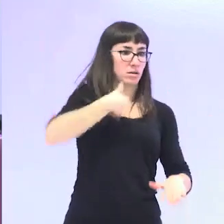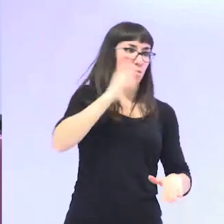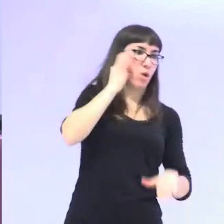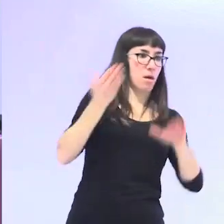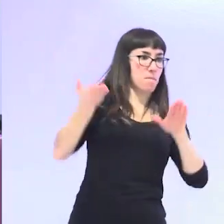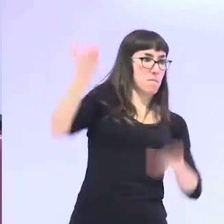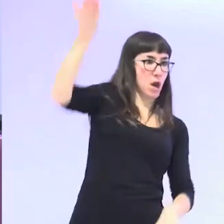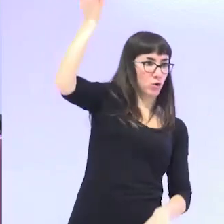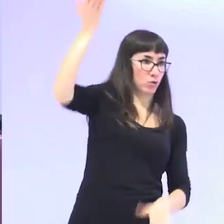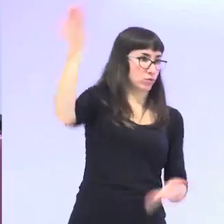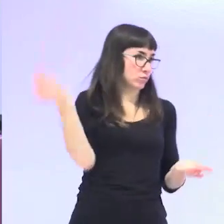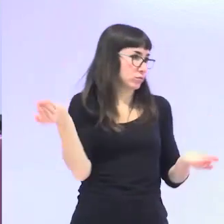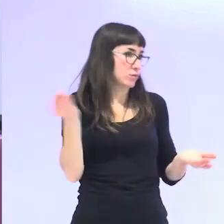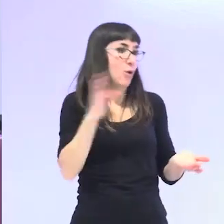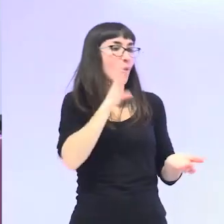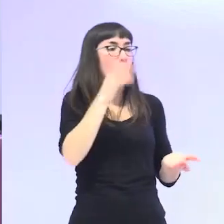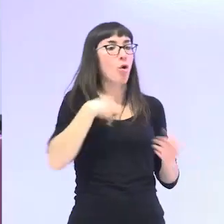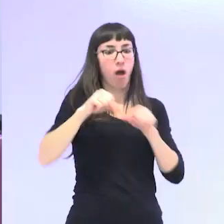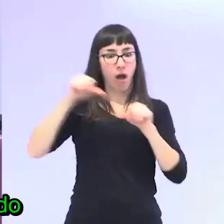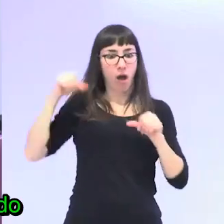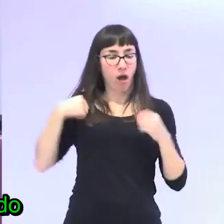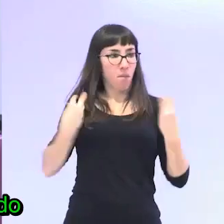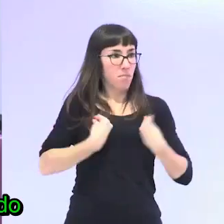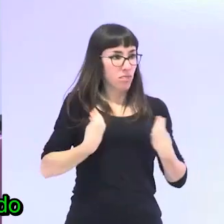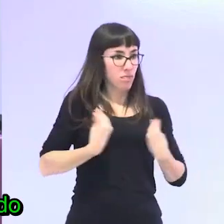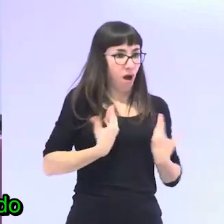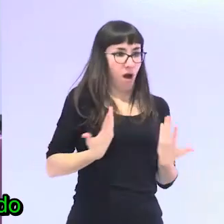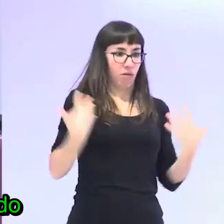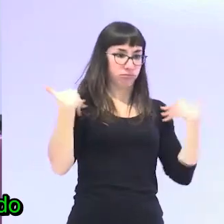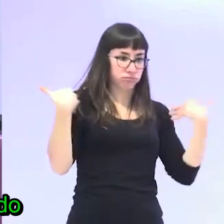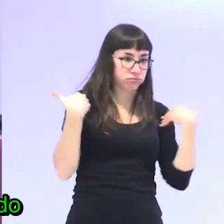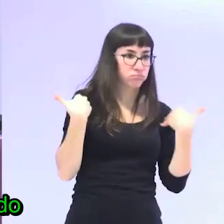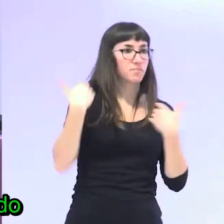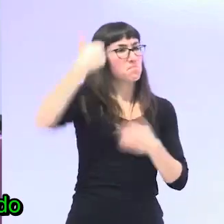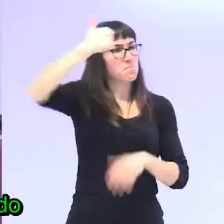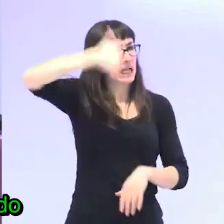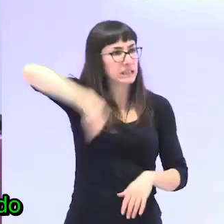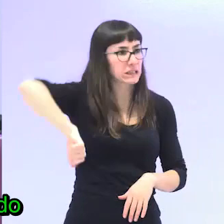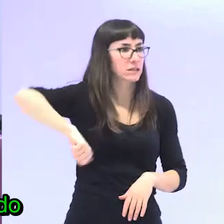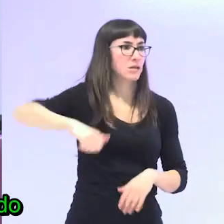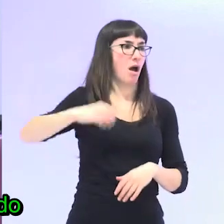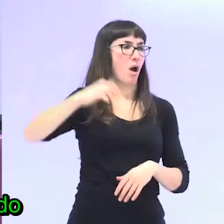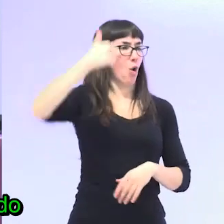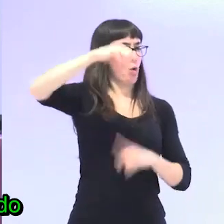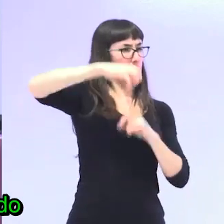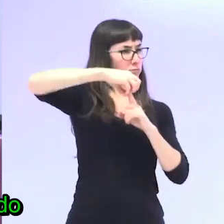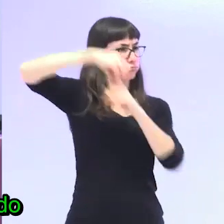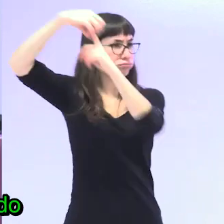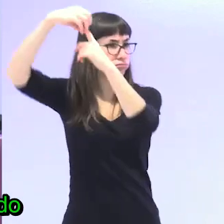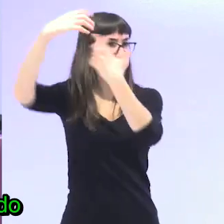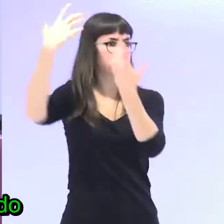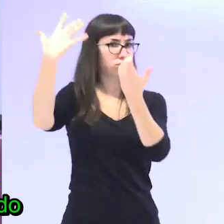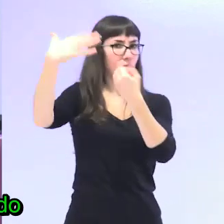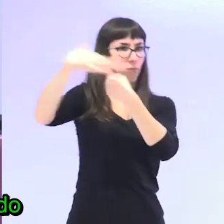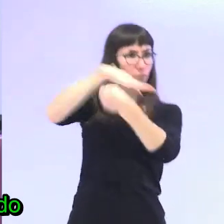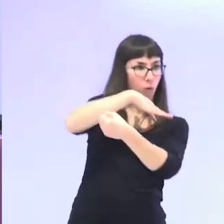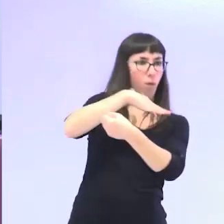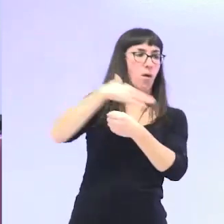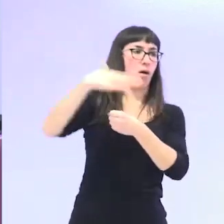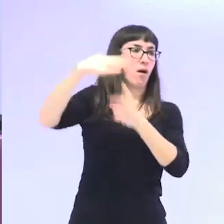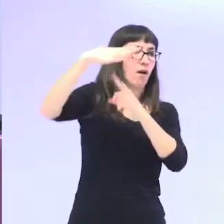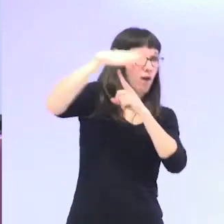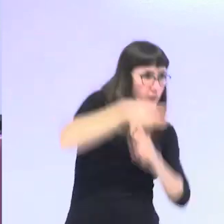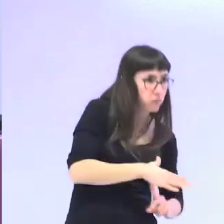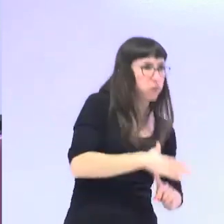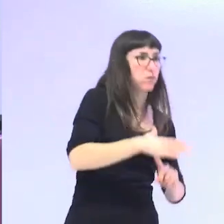porque las mujeres habían vivido sus vidas en sociedades patriarcales y machistas, que las habían evidentemente discriminado y